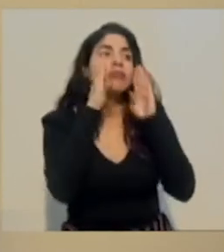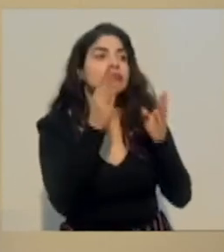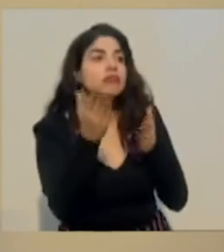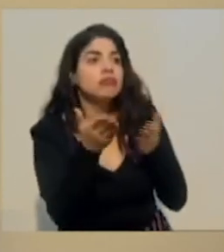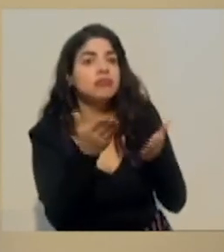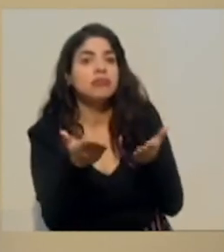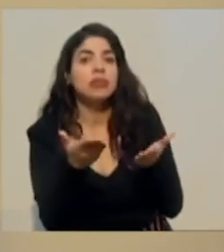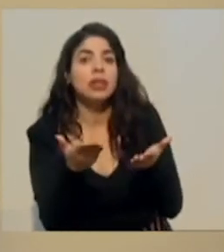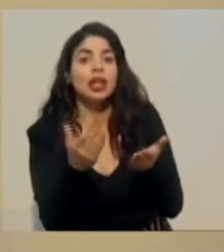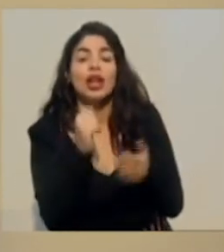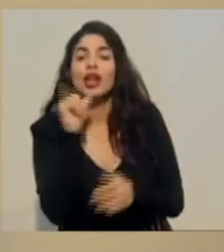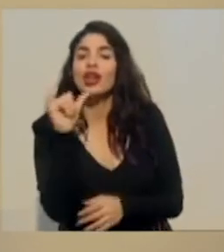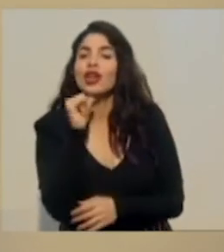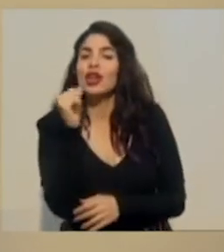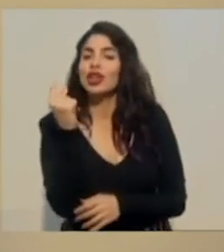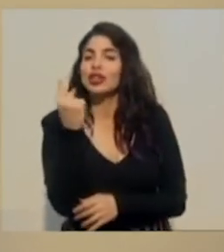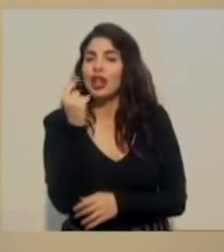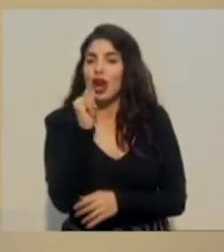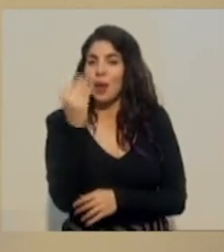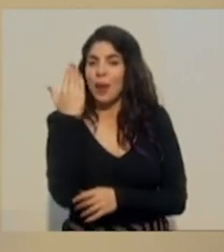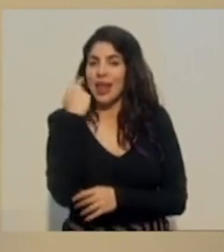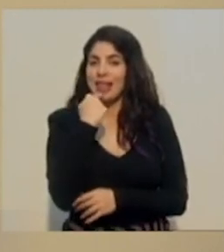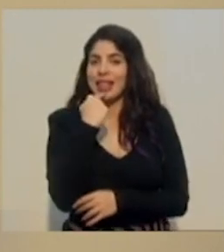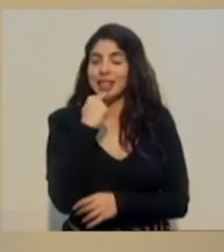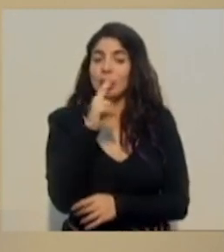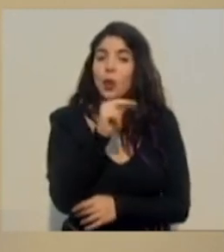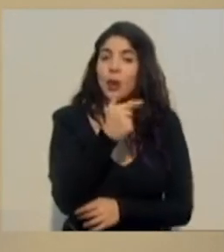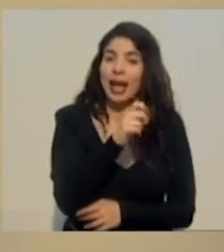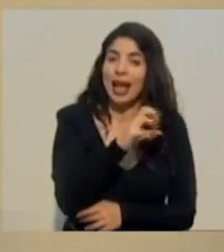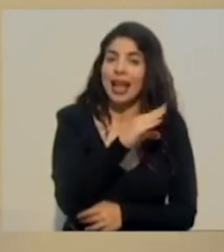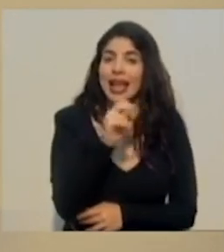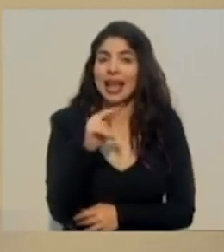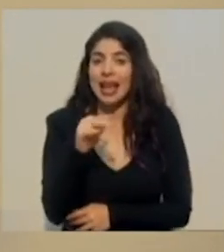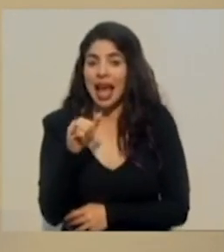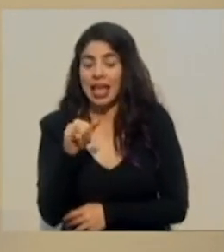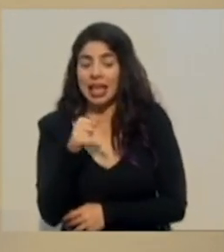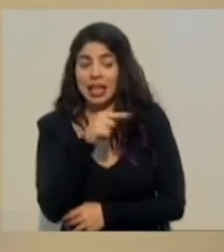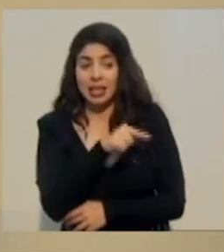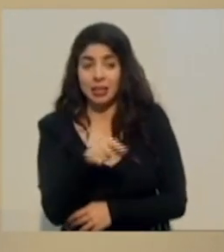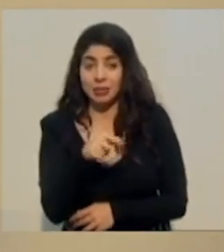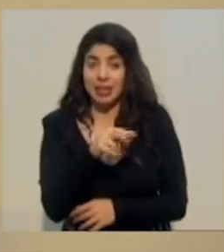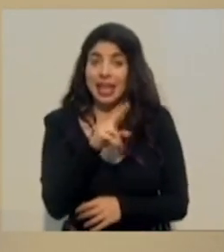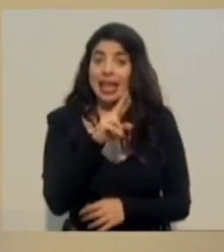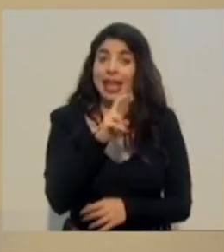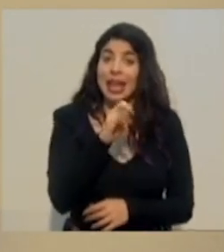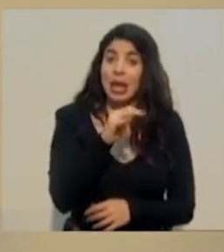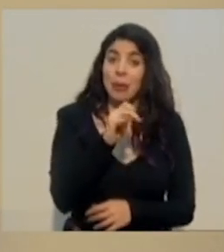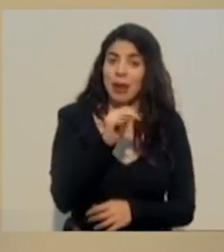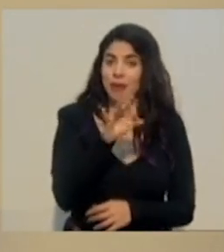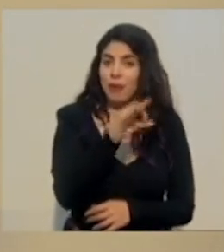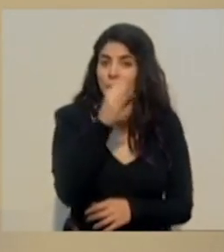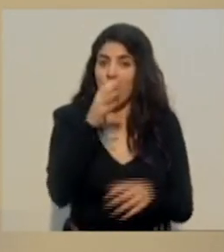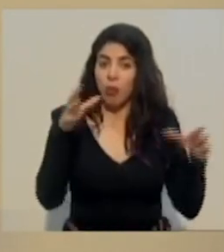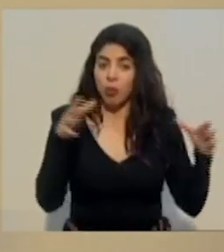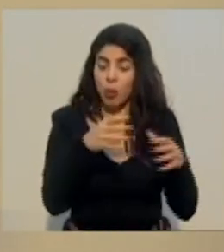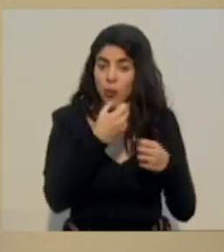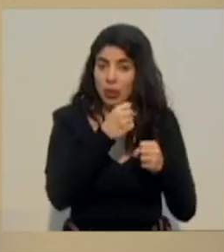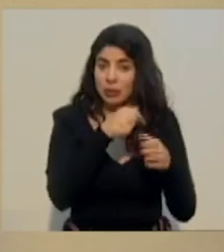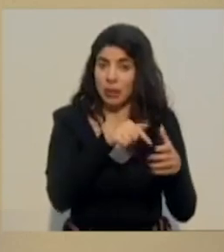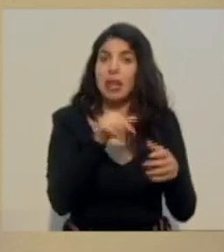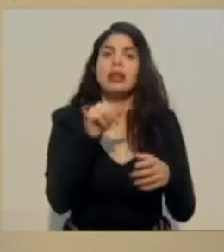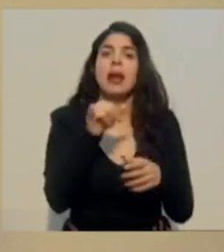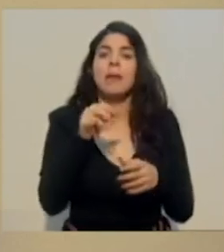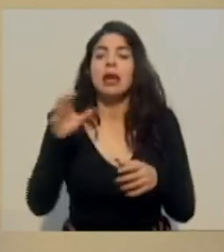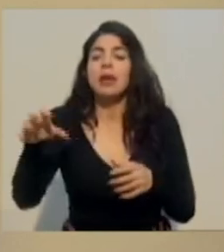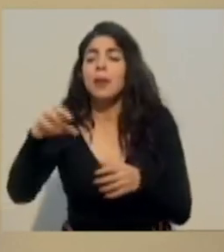no sólo como lo hemos venido haciendo a través de la UNGEL y la NAI del régimen municipal, sino de cada una de las municipalidades